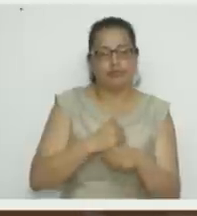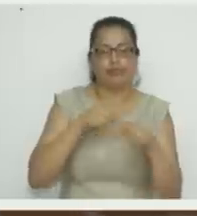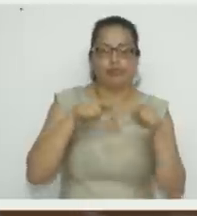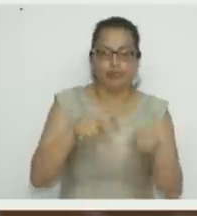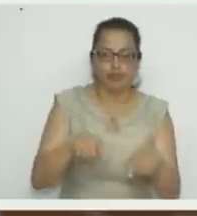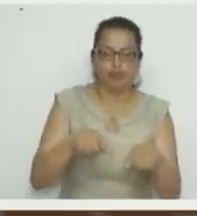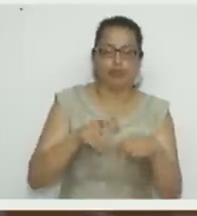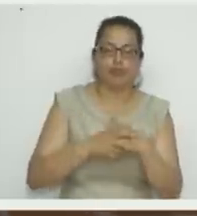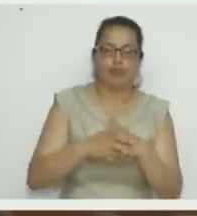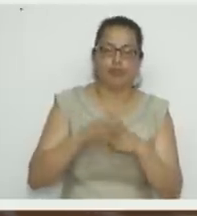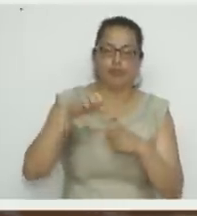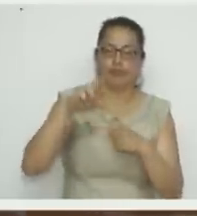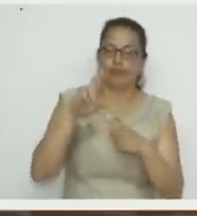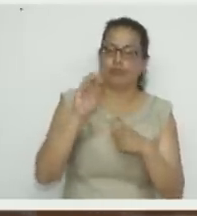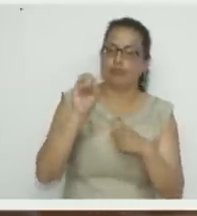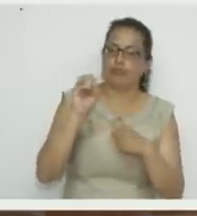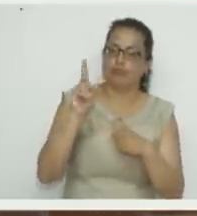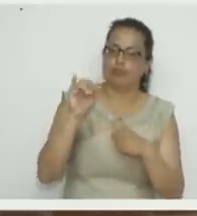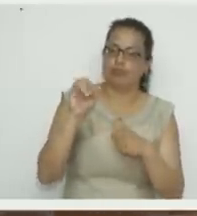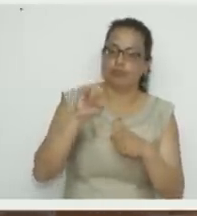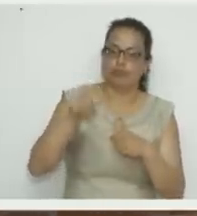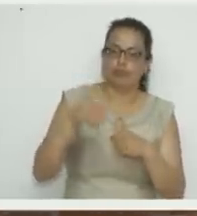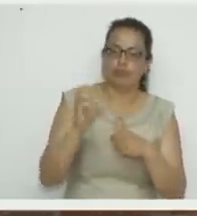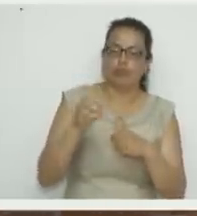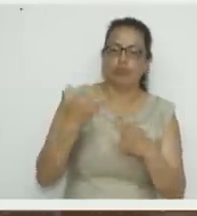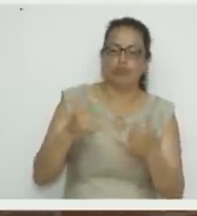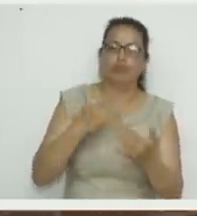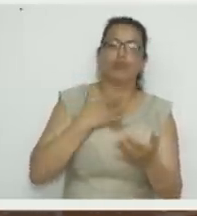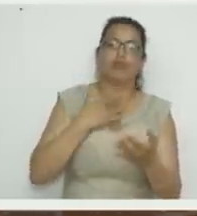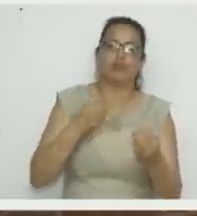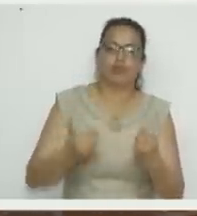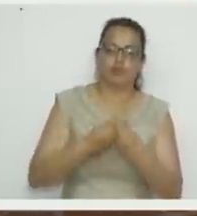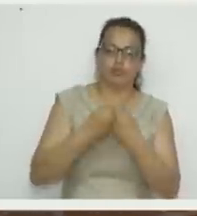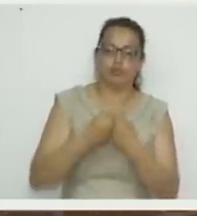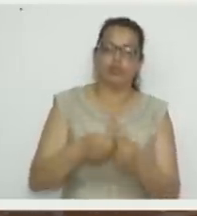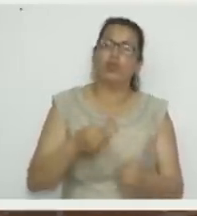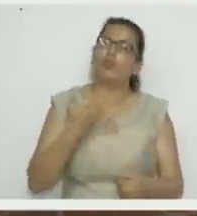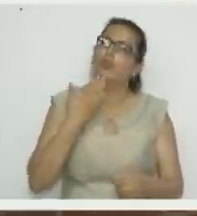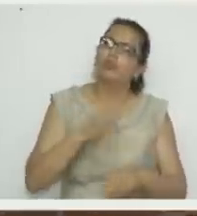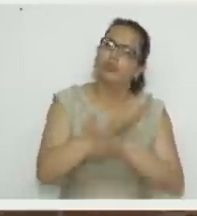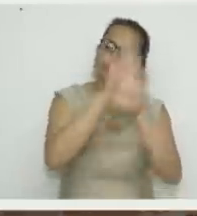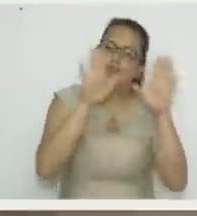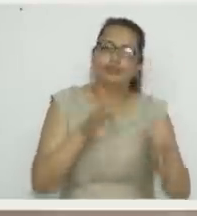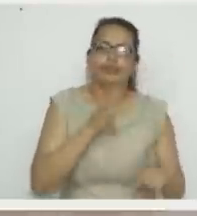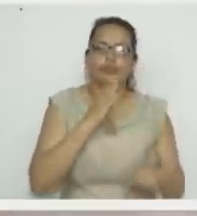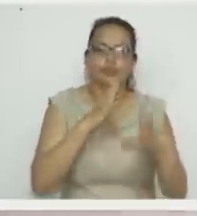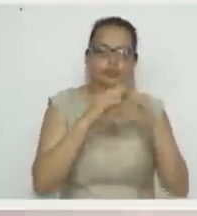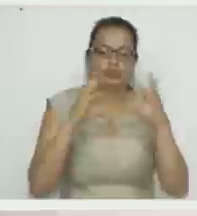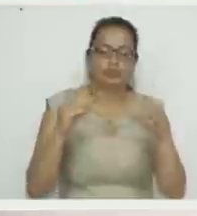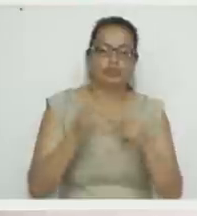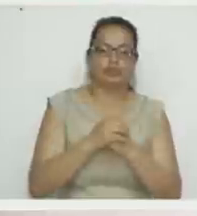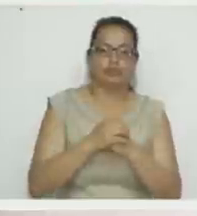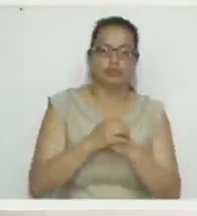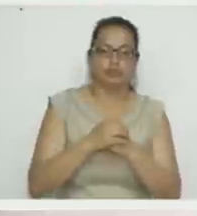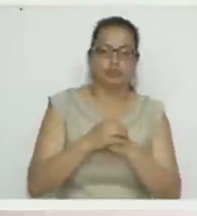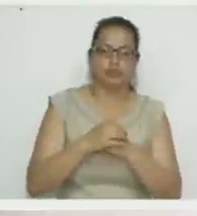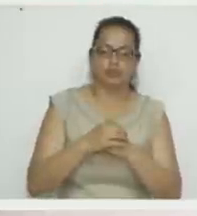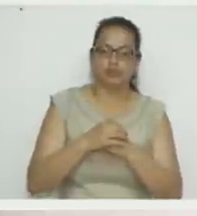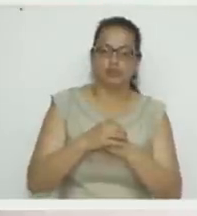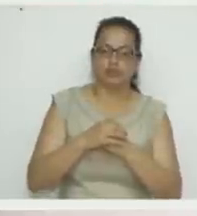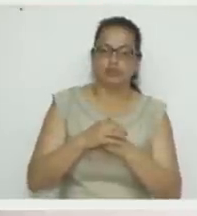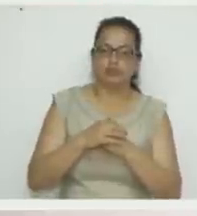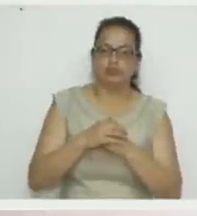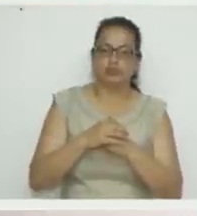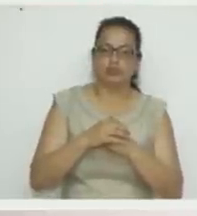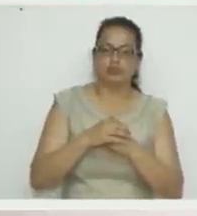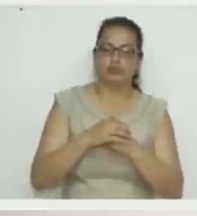proyectos de Pro Disney para que ustedes los aprovechen. Buenos días, ¿con quién hablamos? Aló, buenos días. Buenos días, ¿con